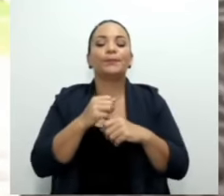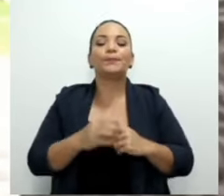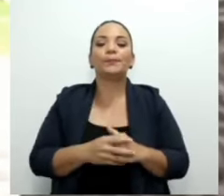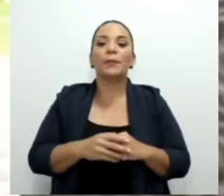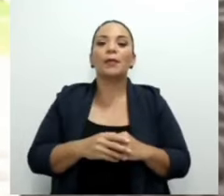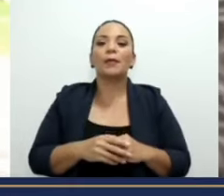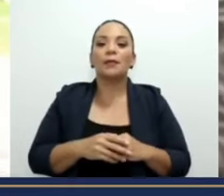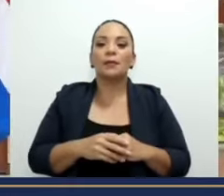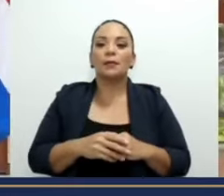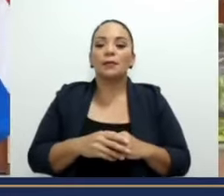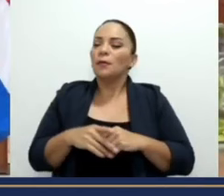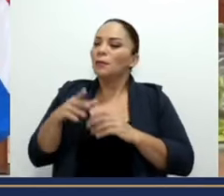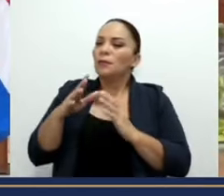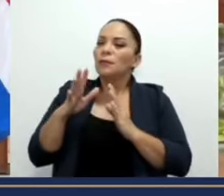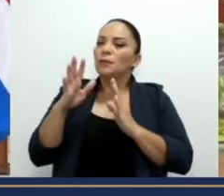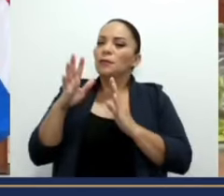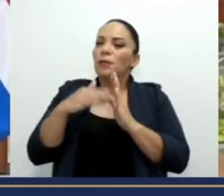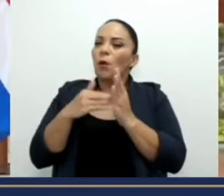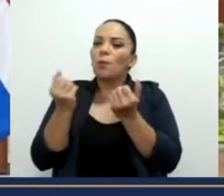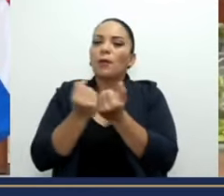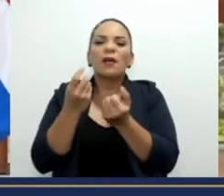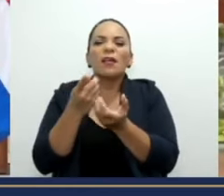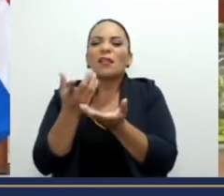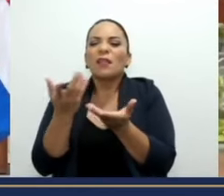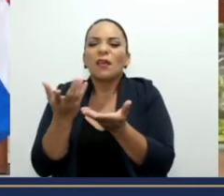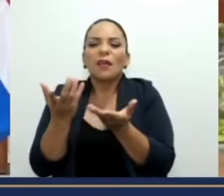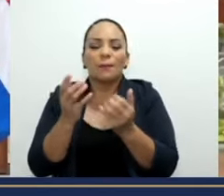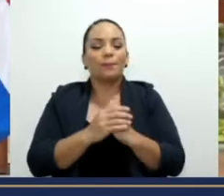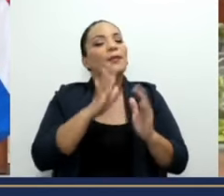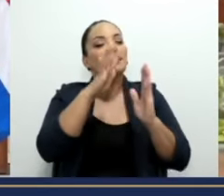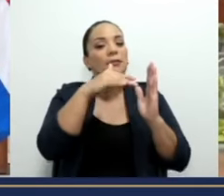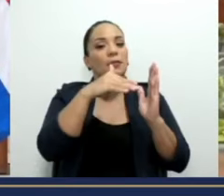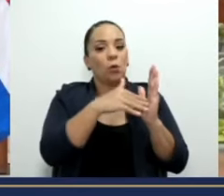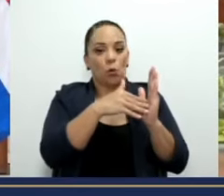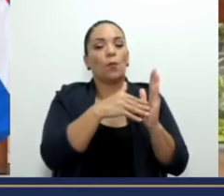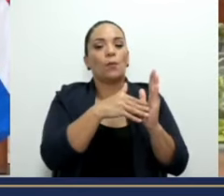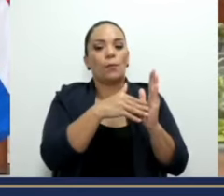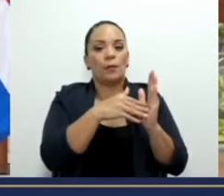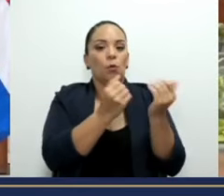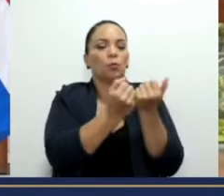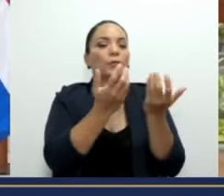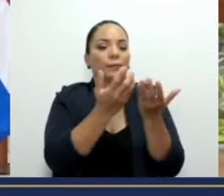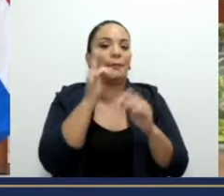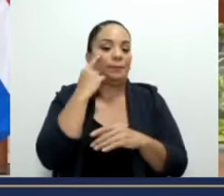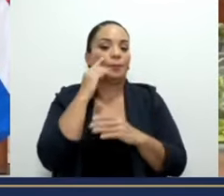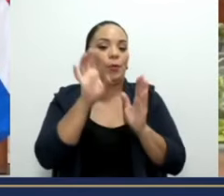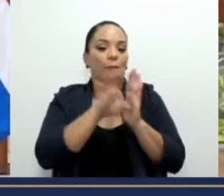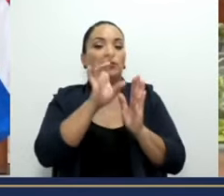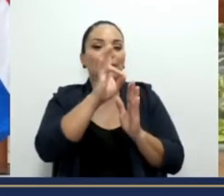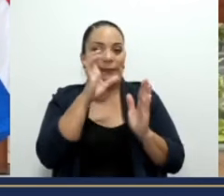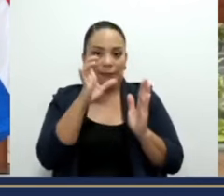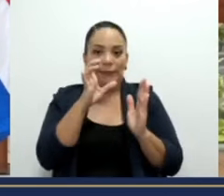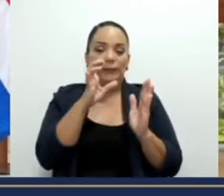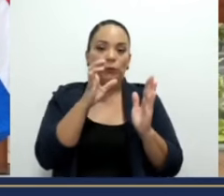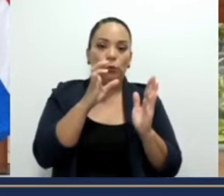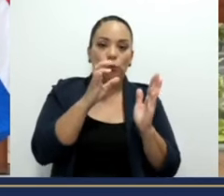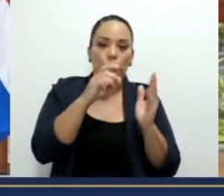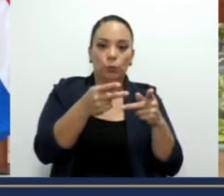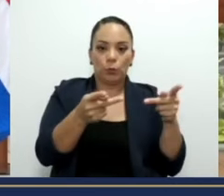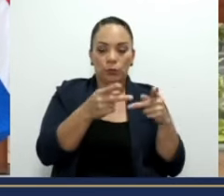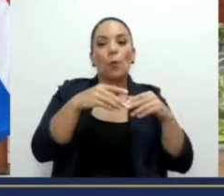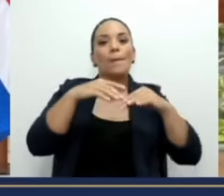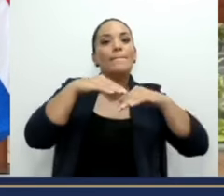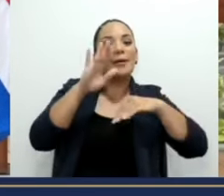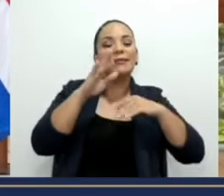haber… ¿Cinco mil cupos de qué? Cinco mil cupos, 700, por ejemplo. Se van a sumar a los más de mil estudiantes